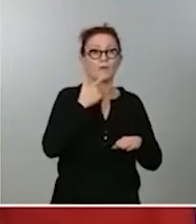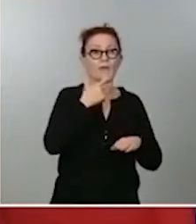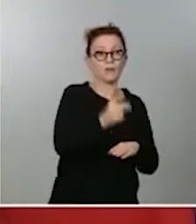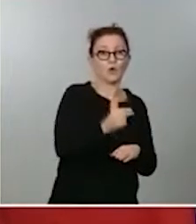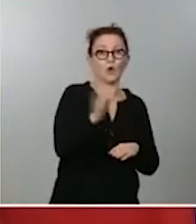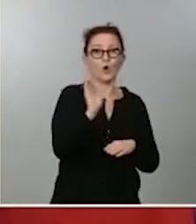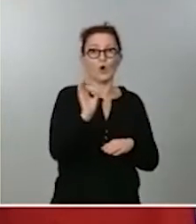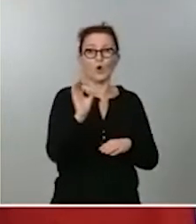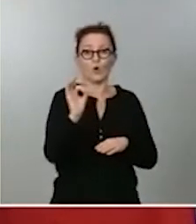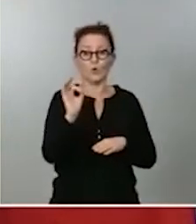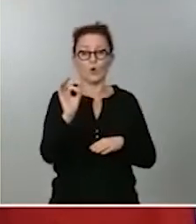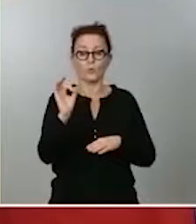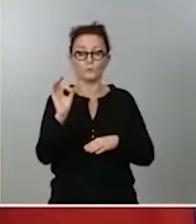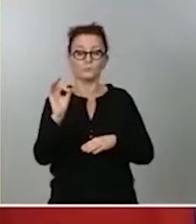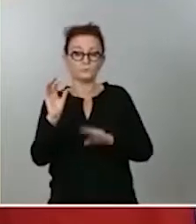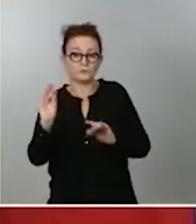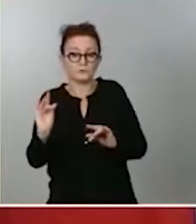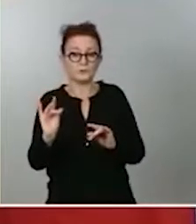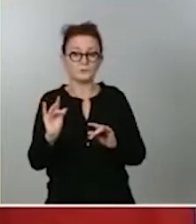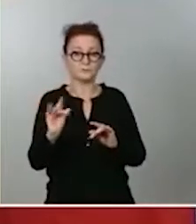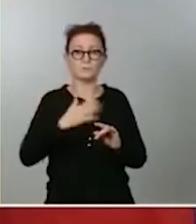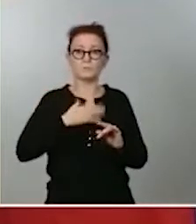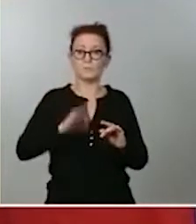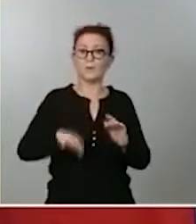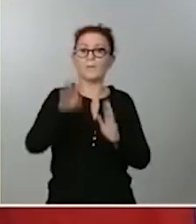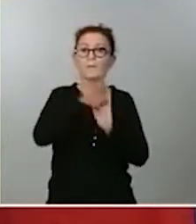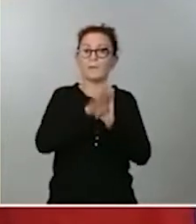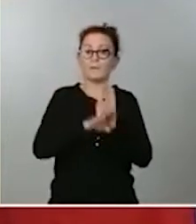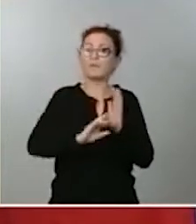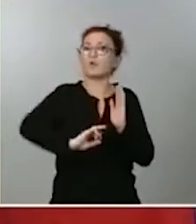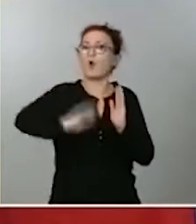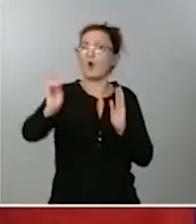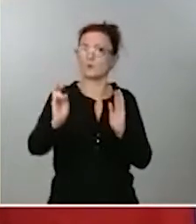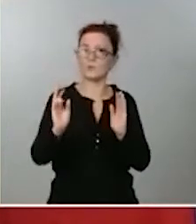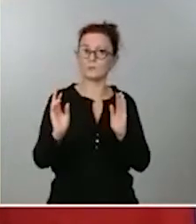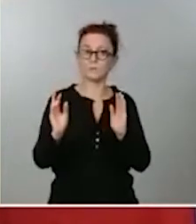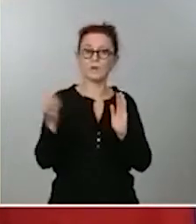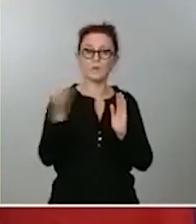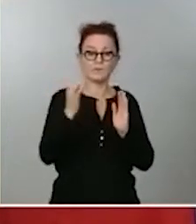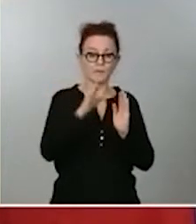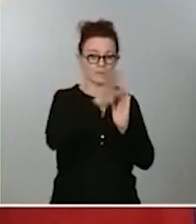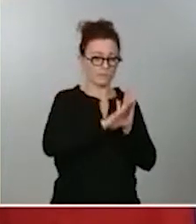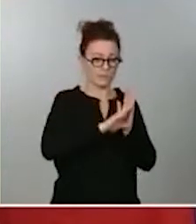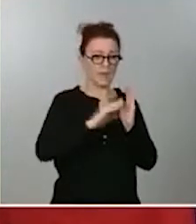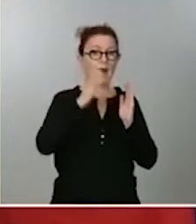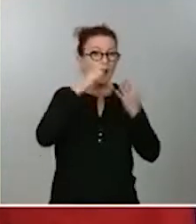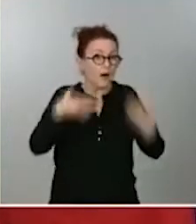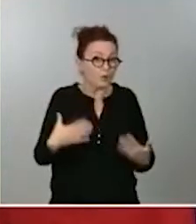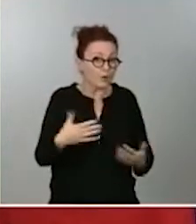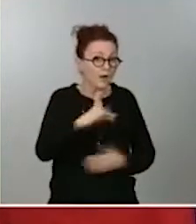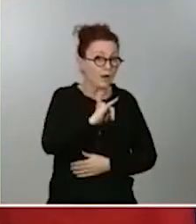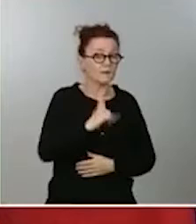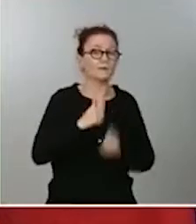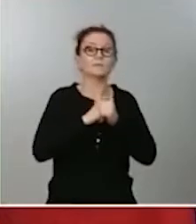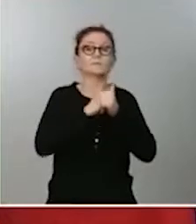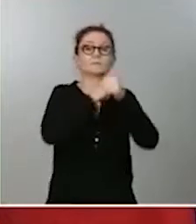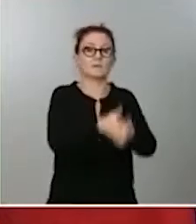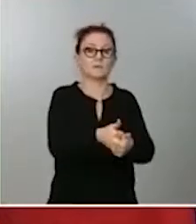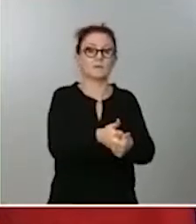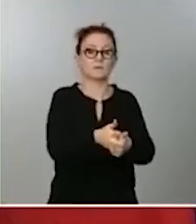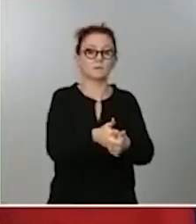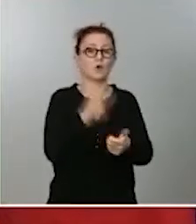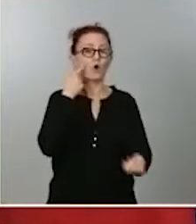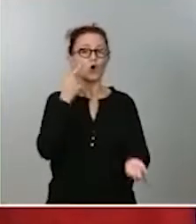el futuro otras medidas. Lo que tenemos es que seguirla, monitorizarla y darle de vida cuenta, rendición de cuenta a todos los ciudadanos,